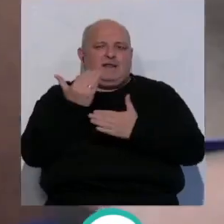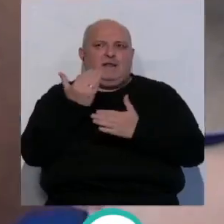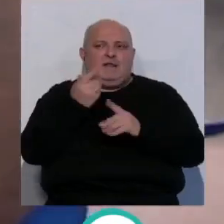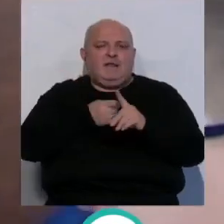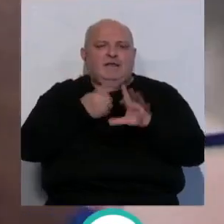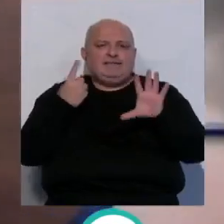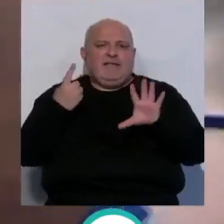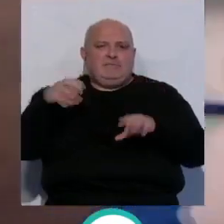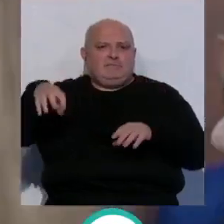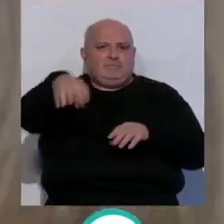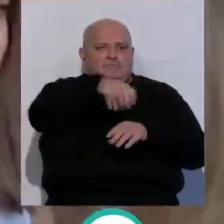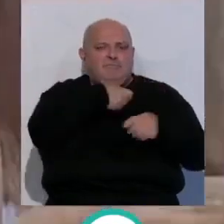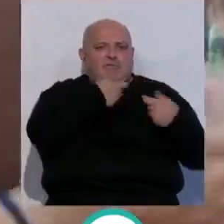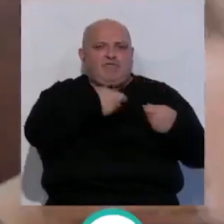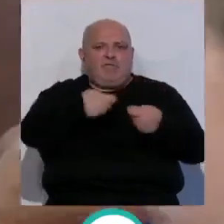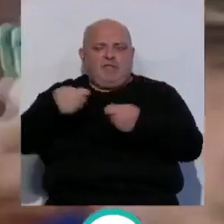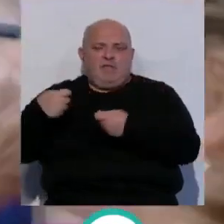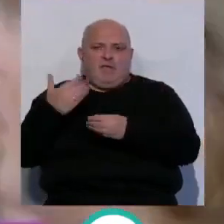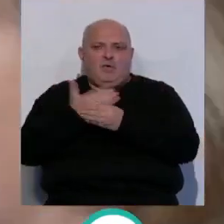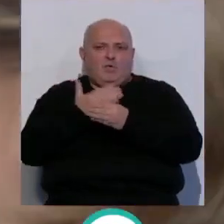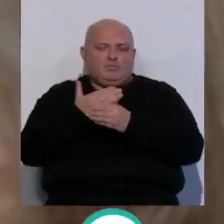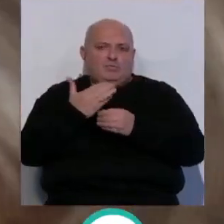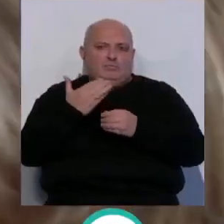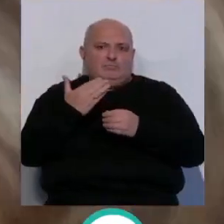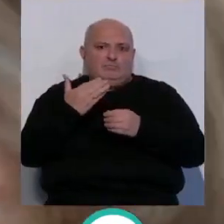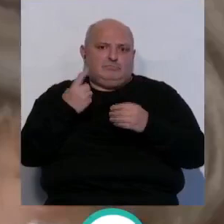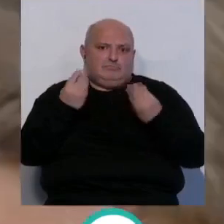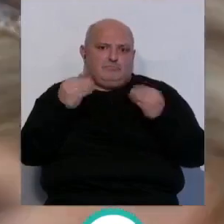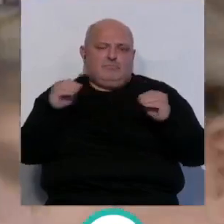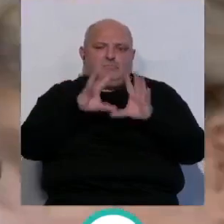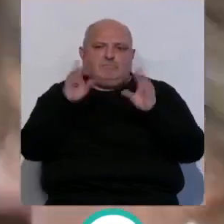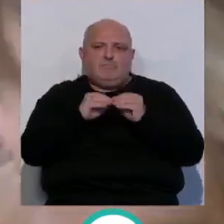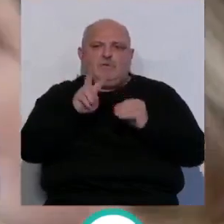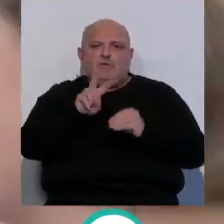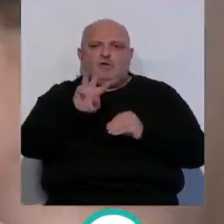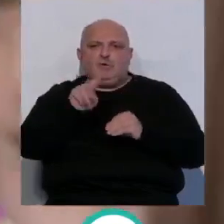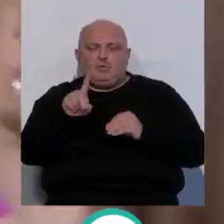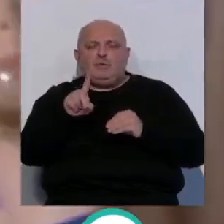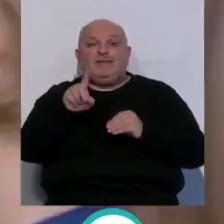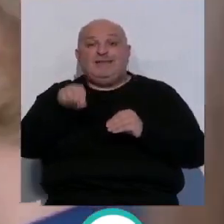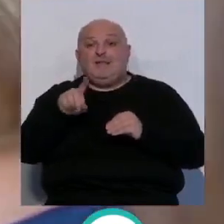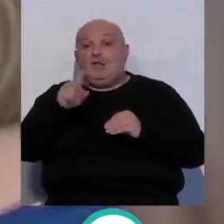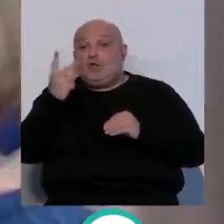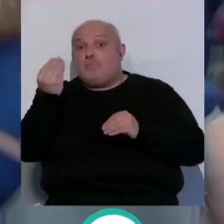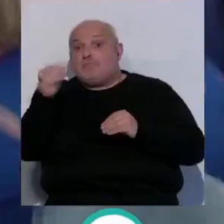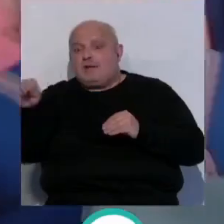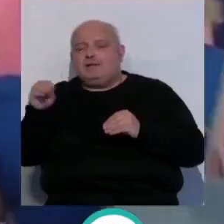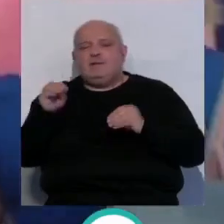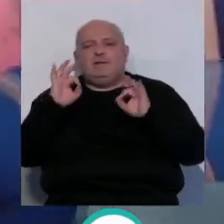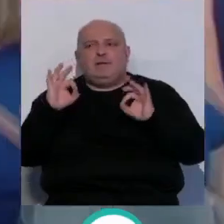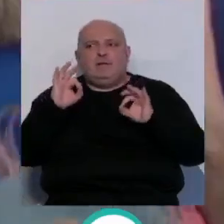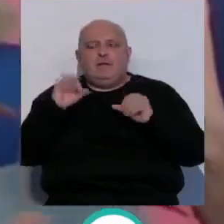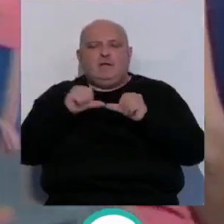en seis centros más respecto al curso actualmente, hasta un total de 231 y de dos centros más están